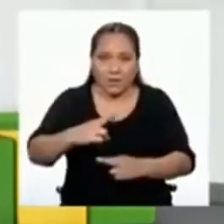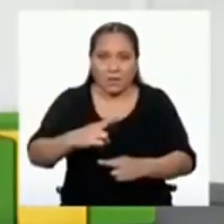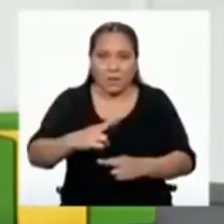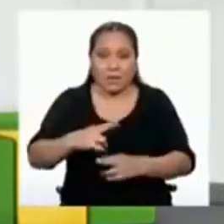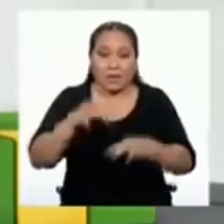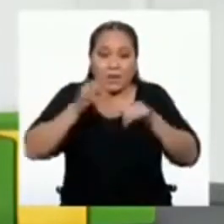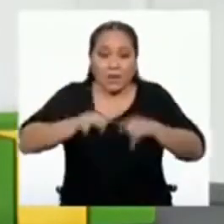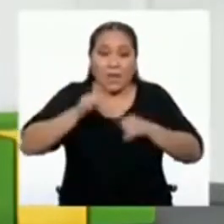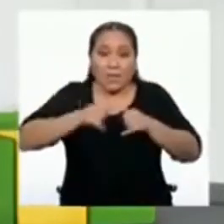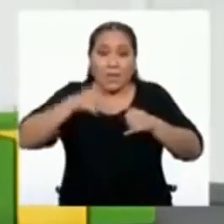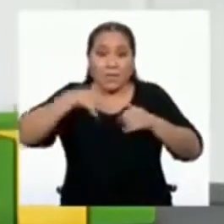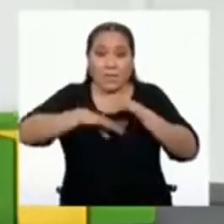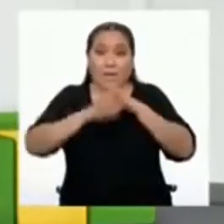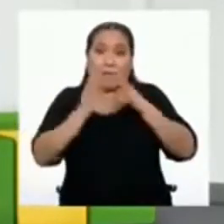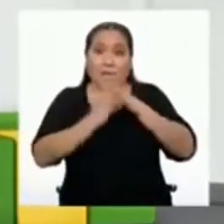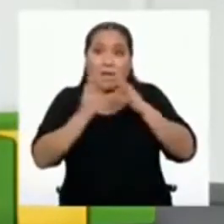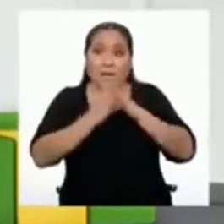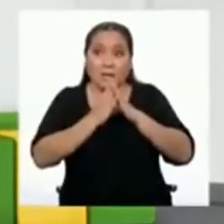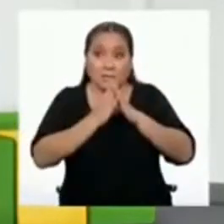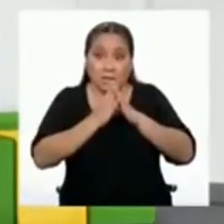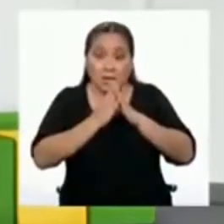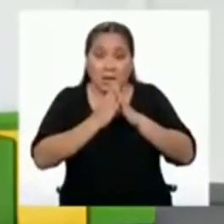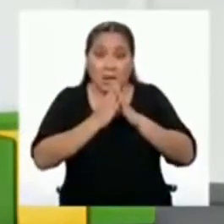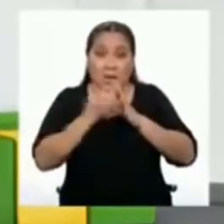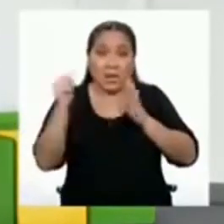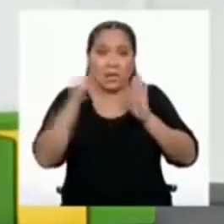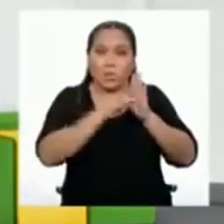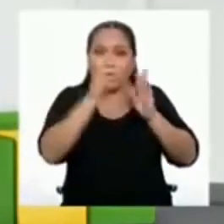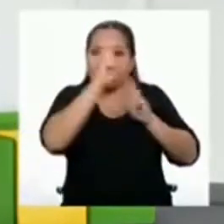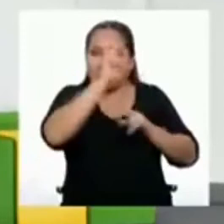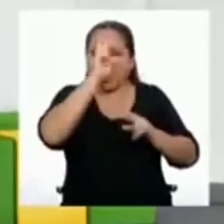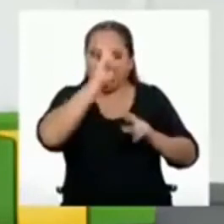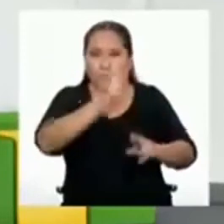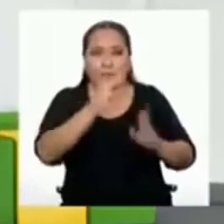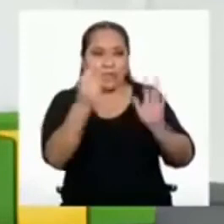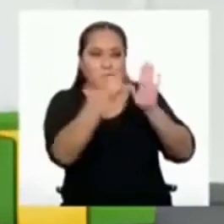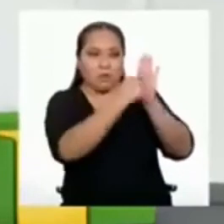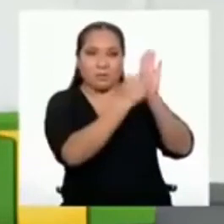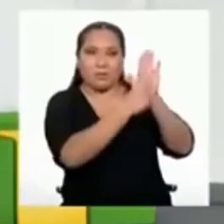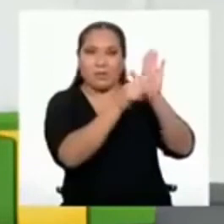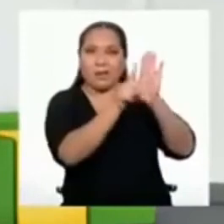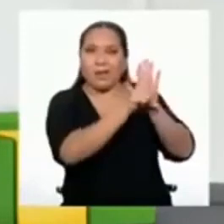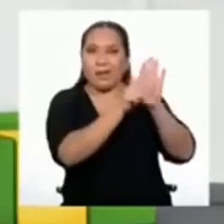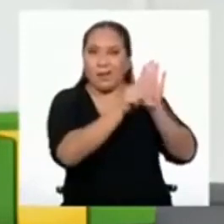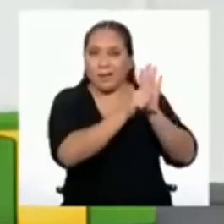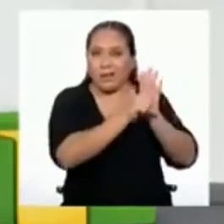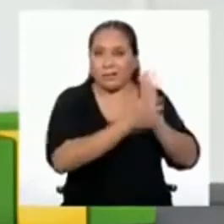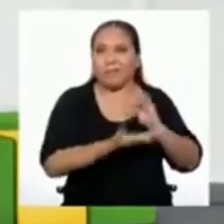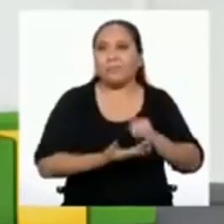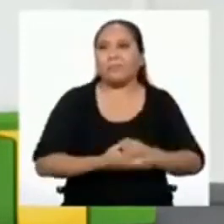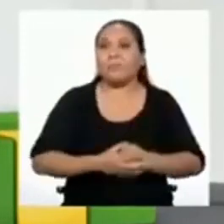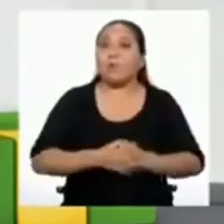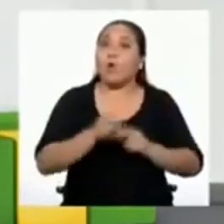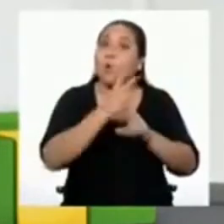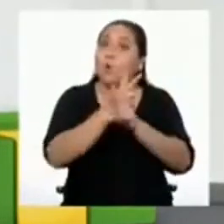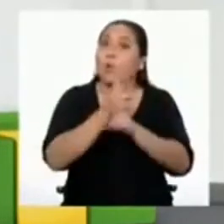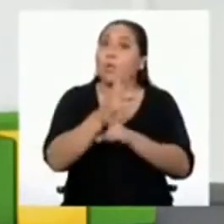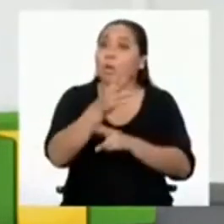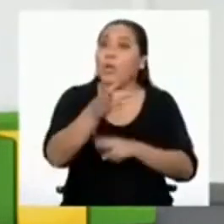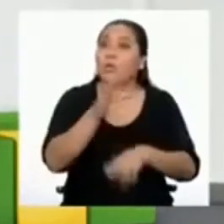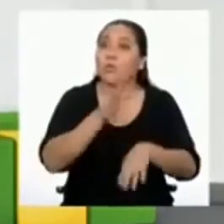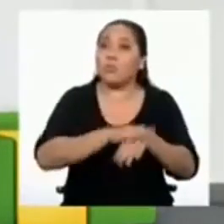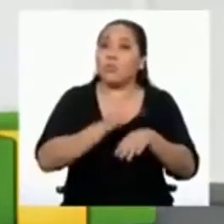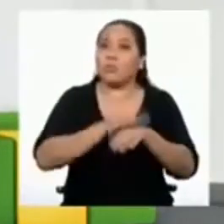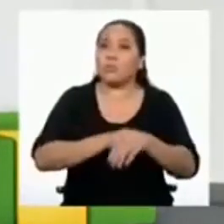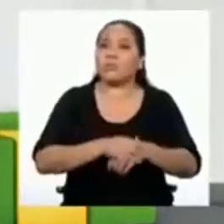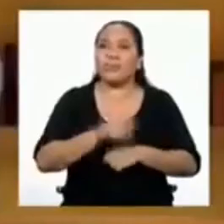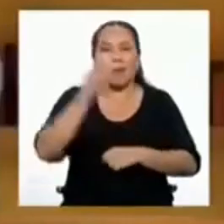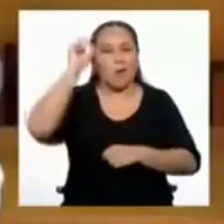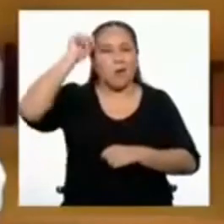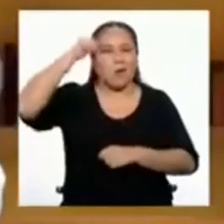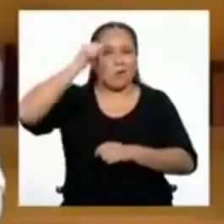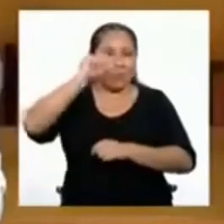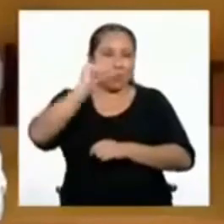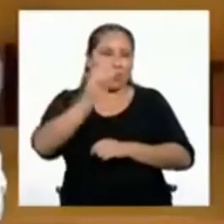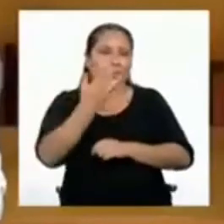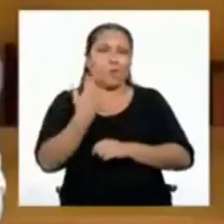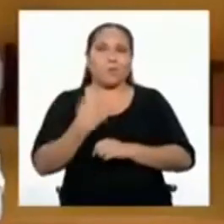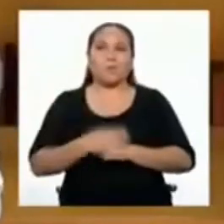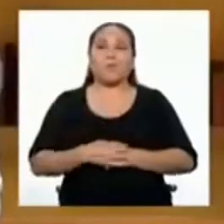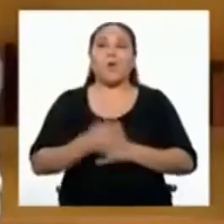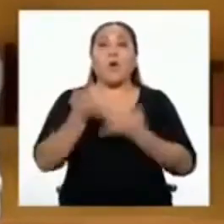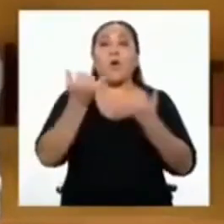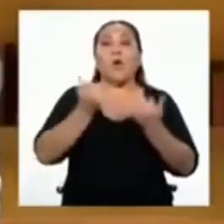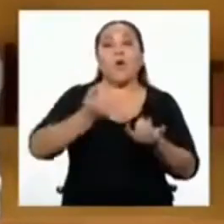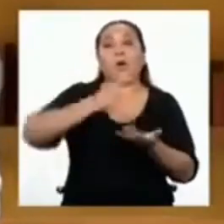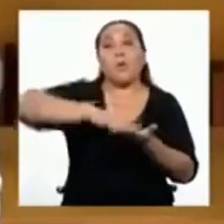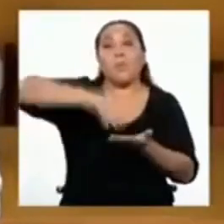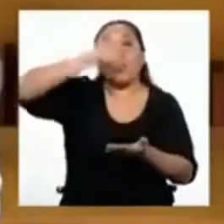Así que tengan cuidado en casa con las salidas, amigas y amigos. ¿Hasta aquí alguna pregunta? ¿No? Hagamos un pequeño repaso. Hoy